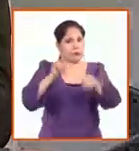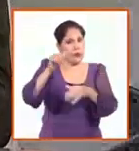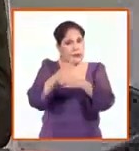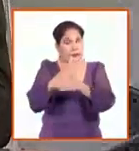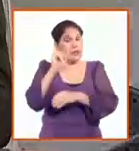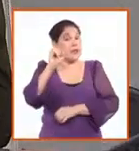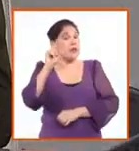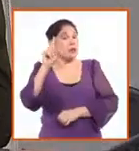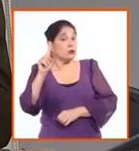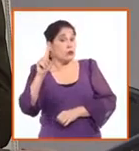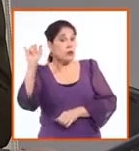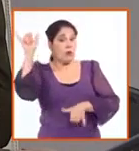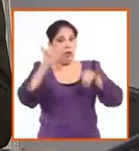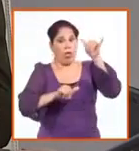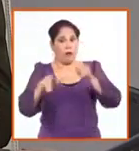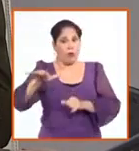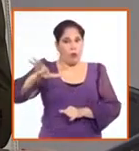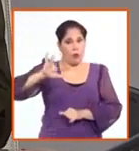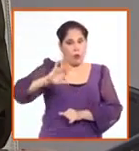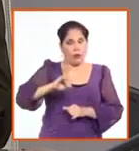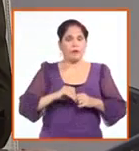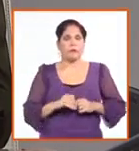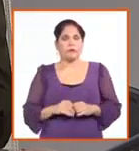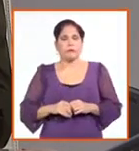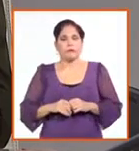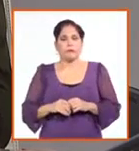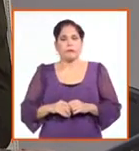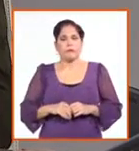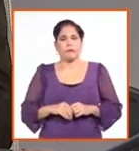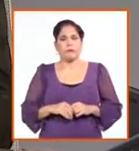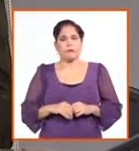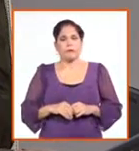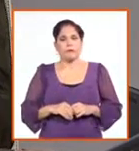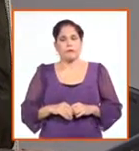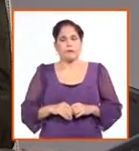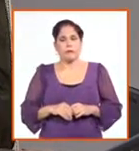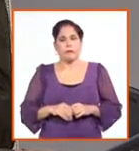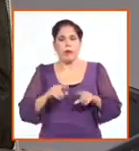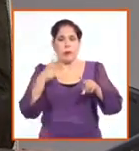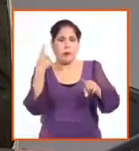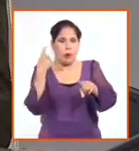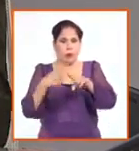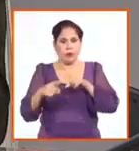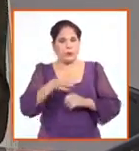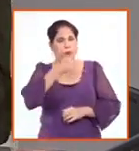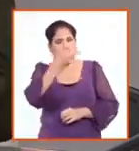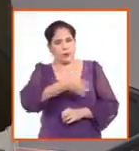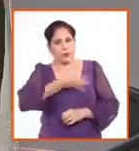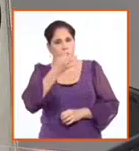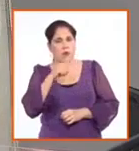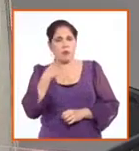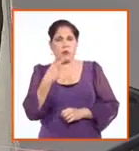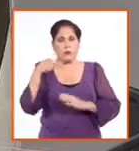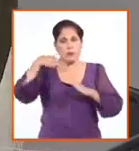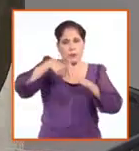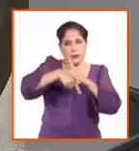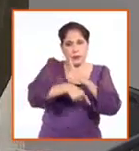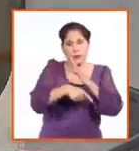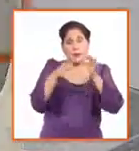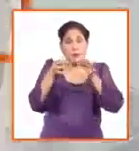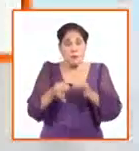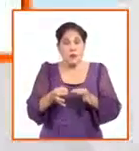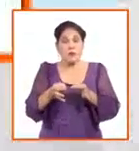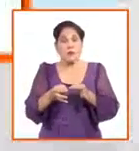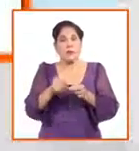de destinos. Pero vamos a explicar, vamos a profundizar entonces en el tránsito